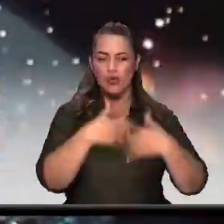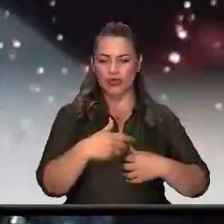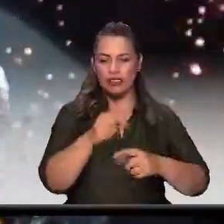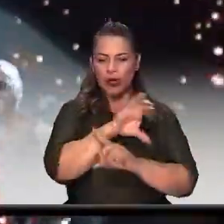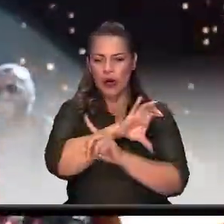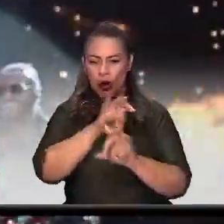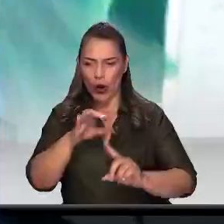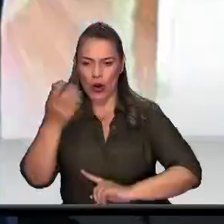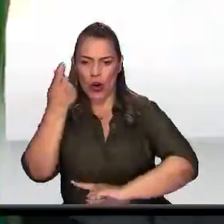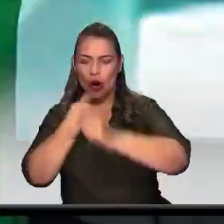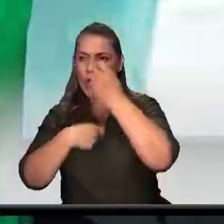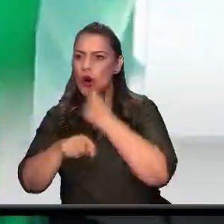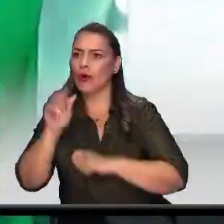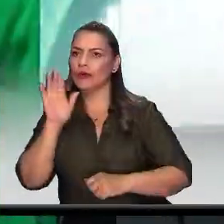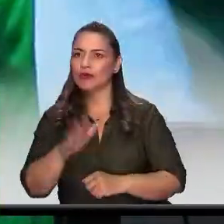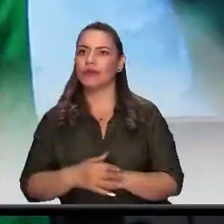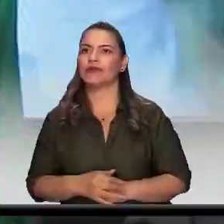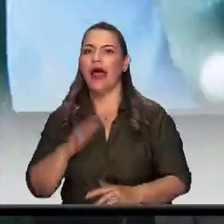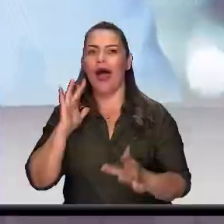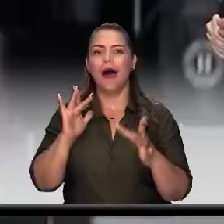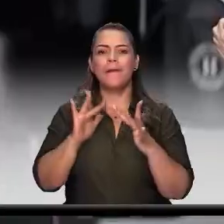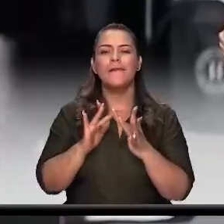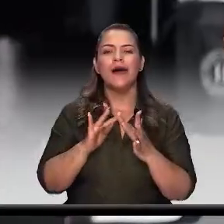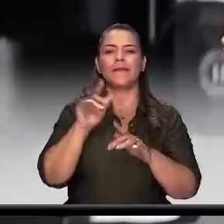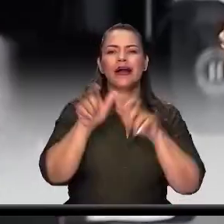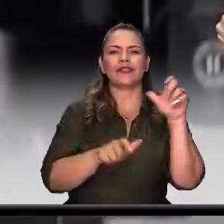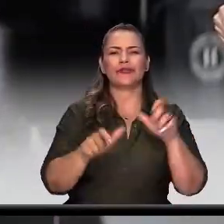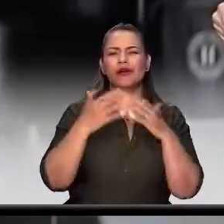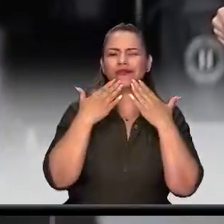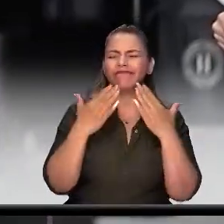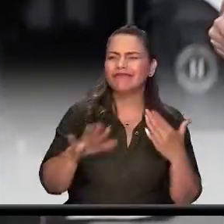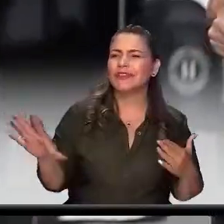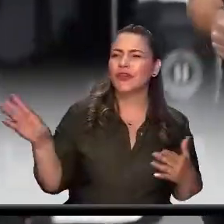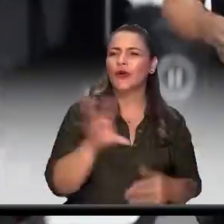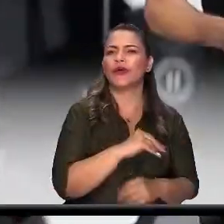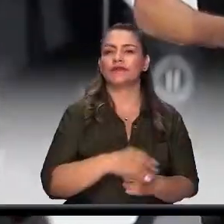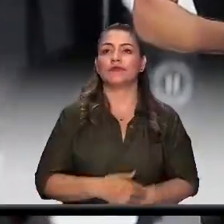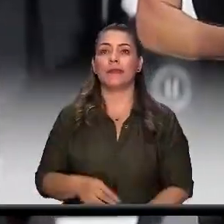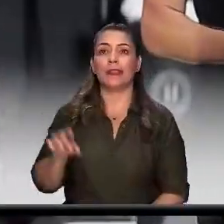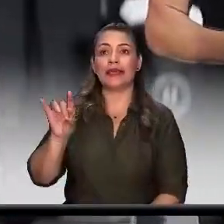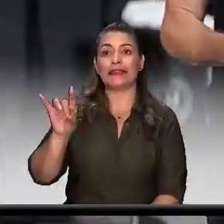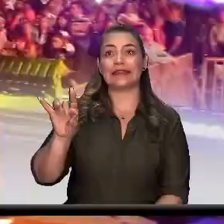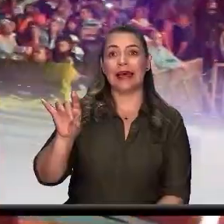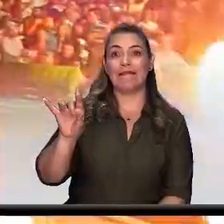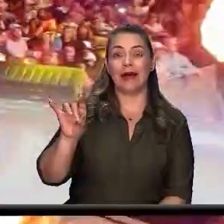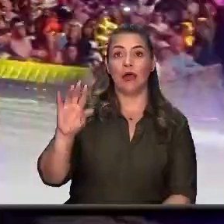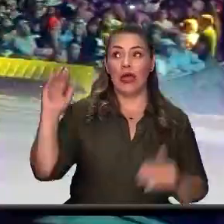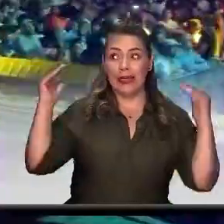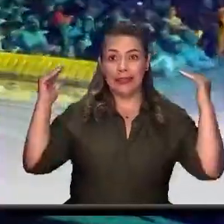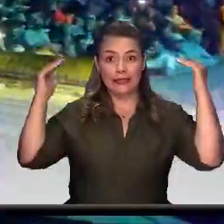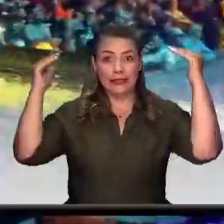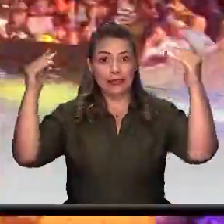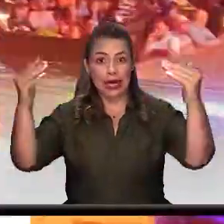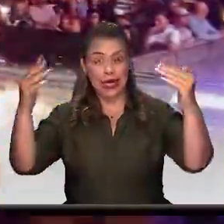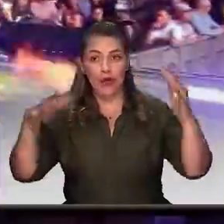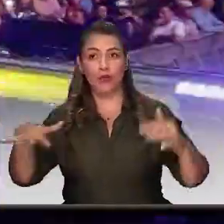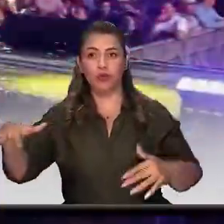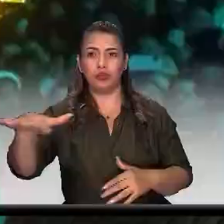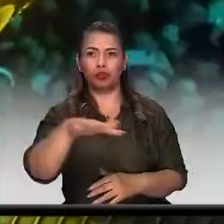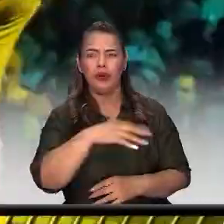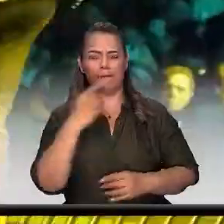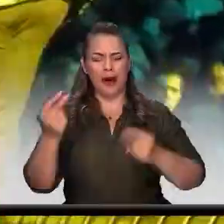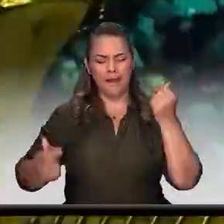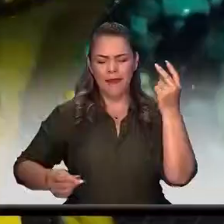y por supuesto nuestra hermosa gente la noche del sábado nuestro estadio de Itaires fue testigo de un espectáculo